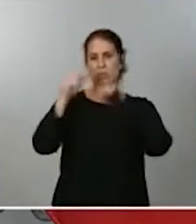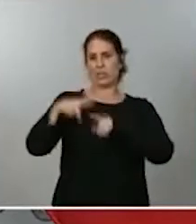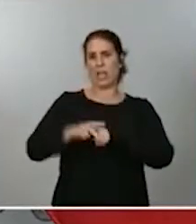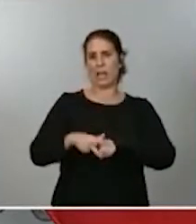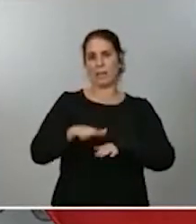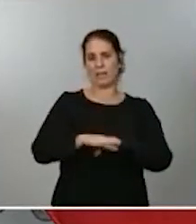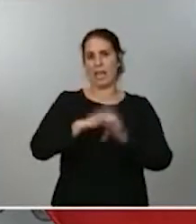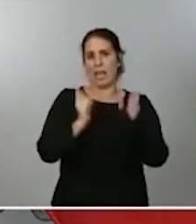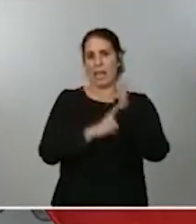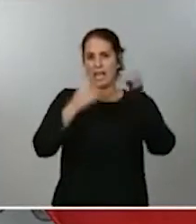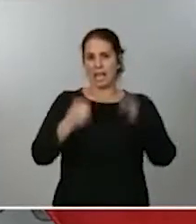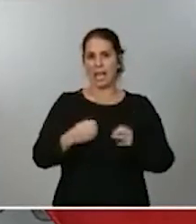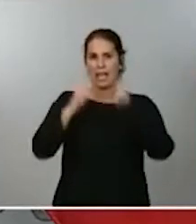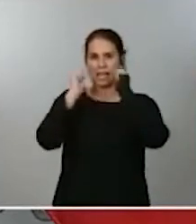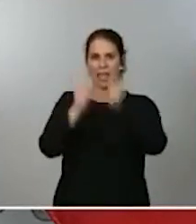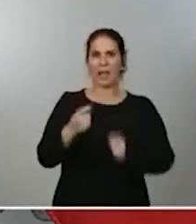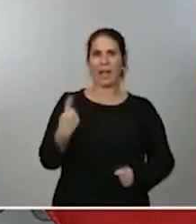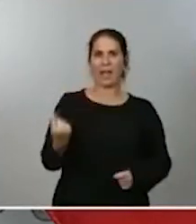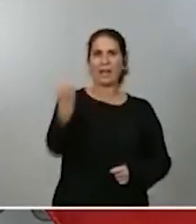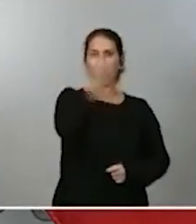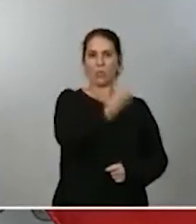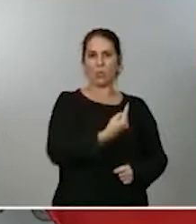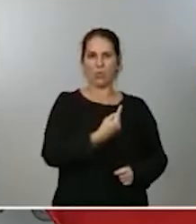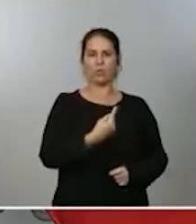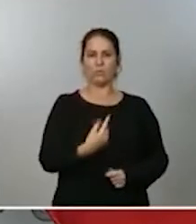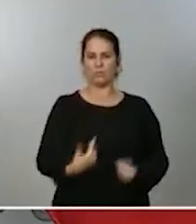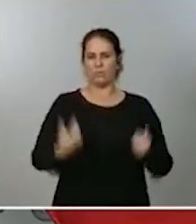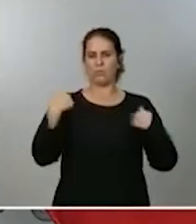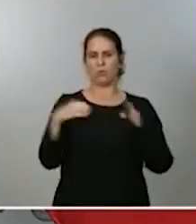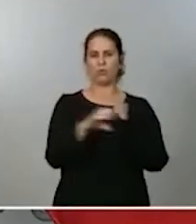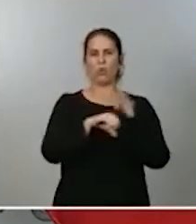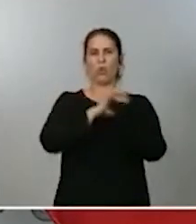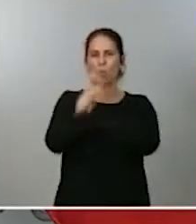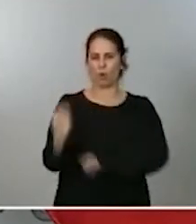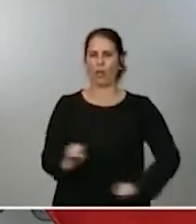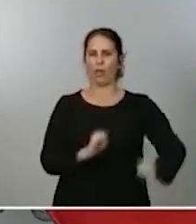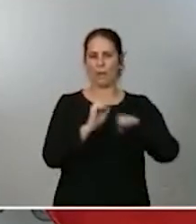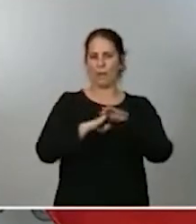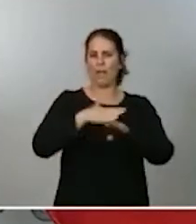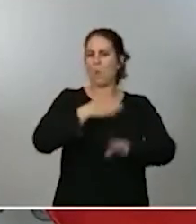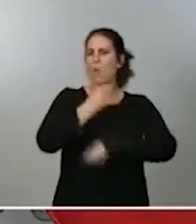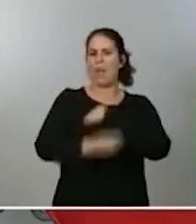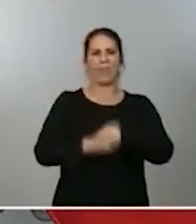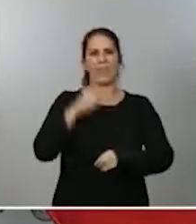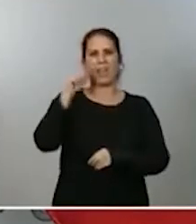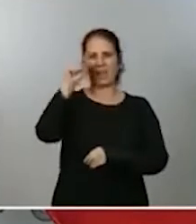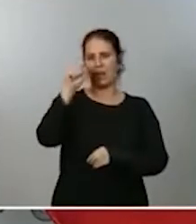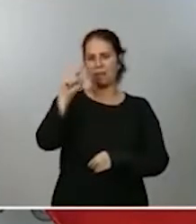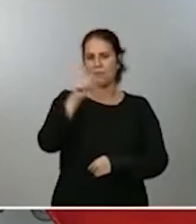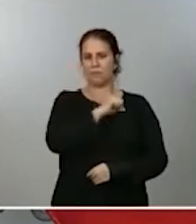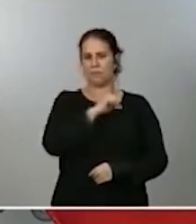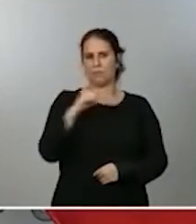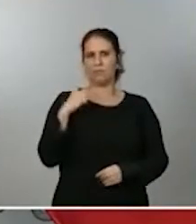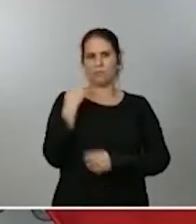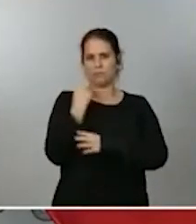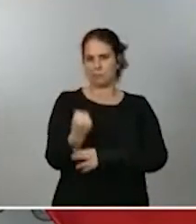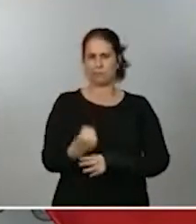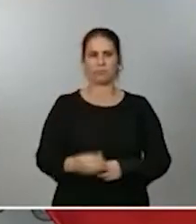del Pleno Amparo Constitucional para que pueda actuar con absoluto respaldo jurídico.